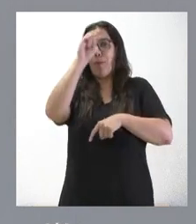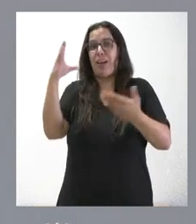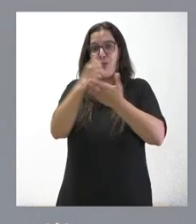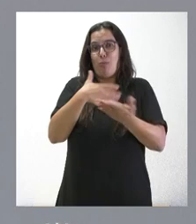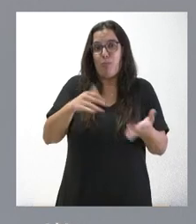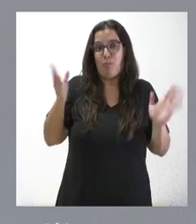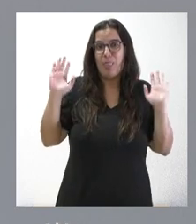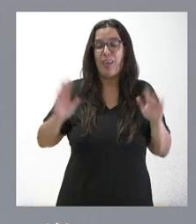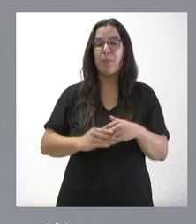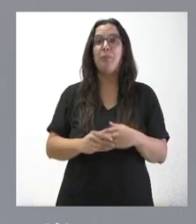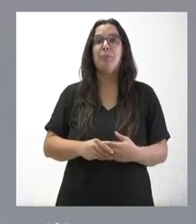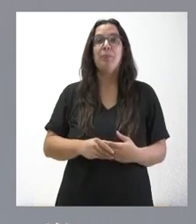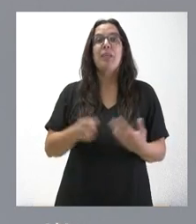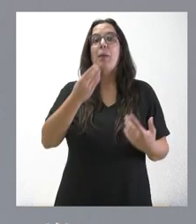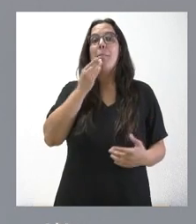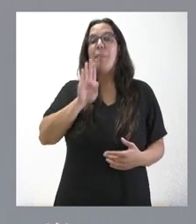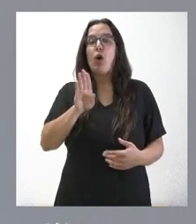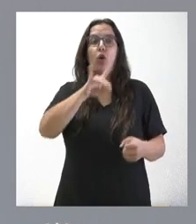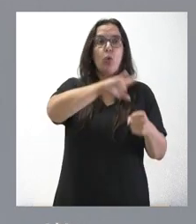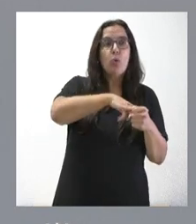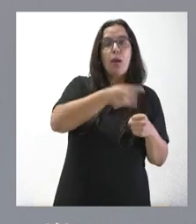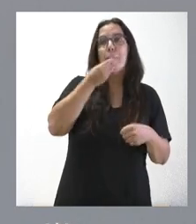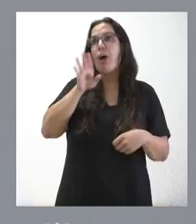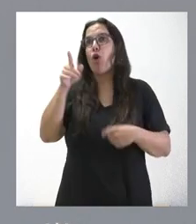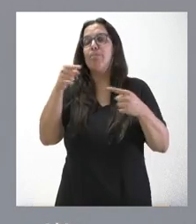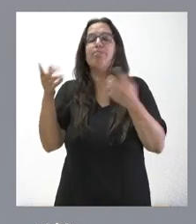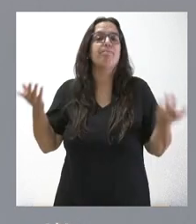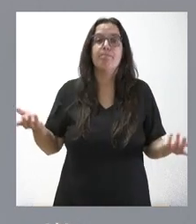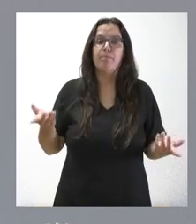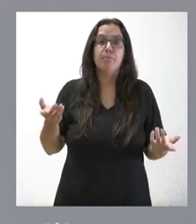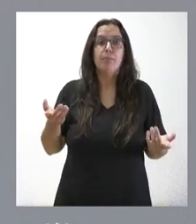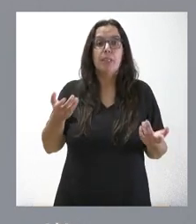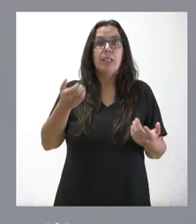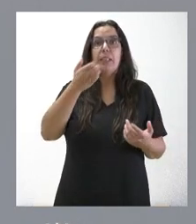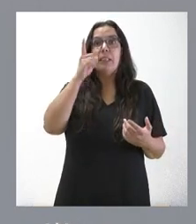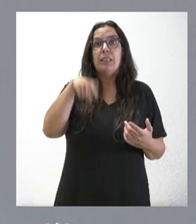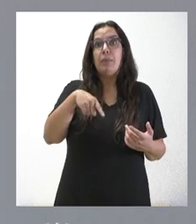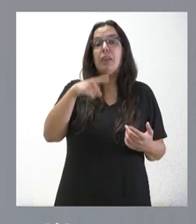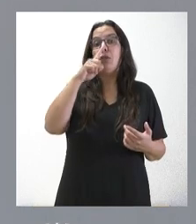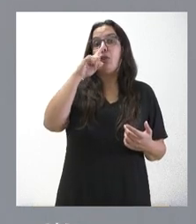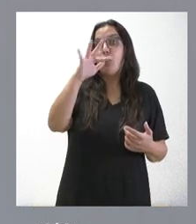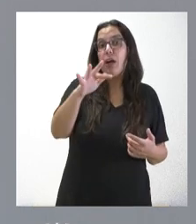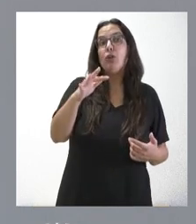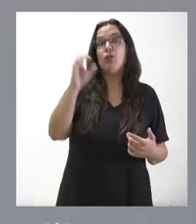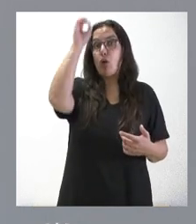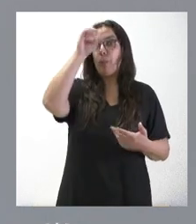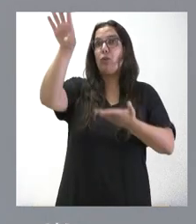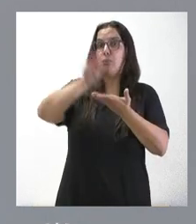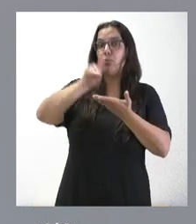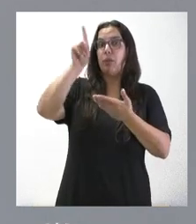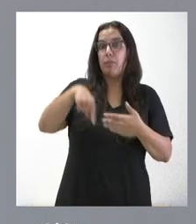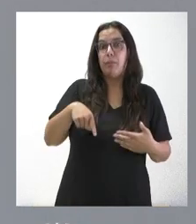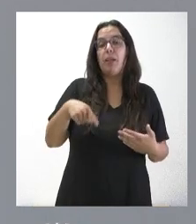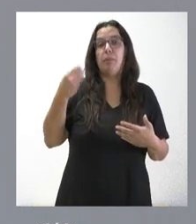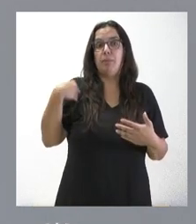Esta de que es mejor que caiga en lunes, si se mantiene para todos los años, pues también es una opinión importante a tener en cuenta, si es de la